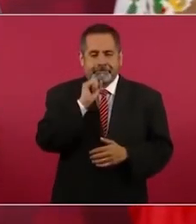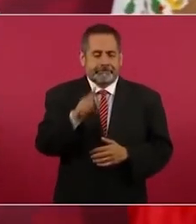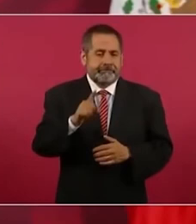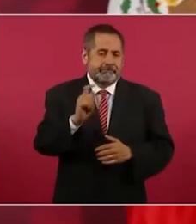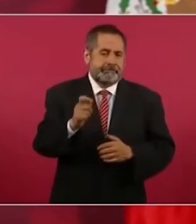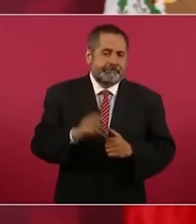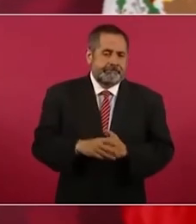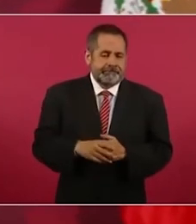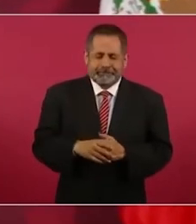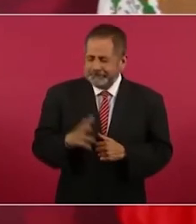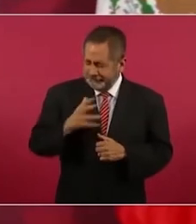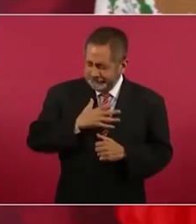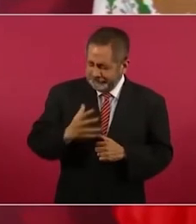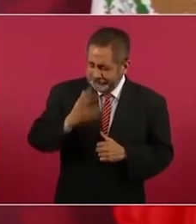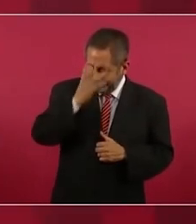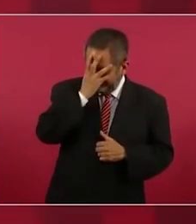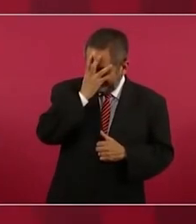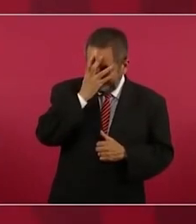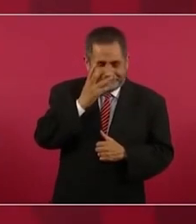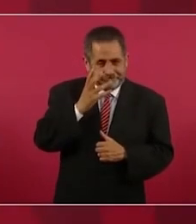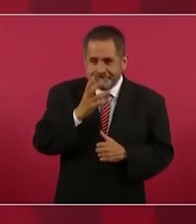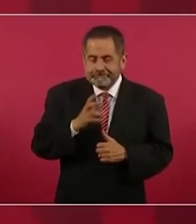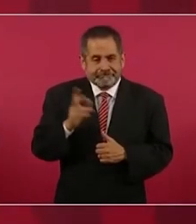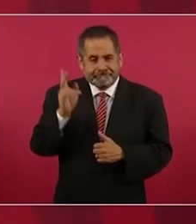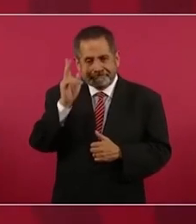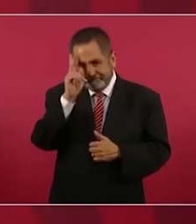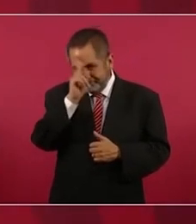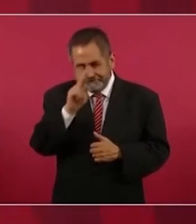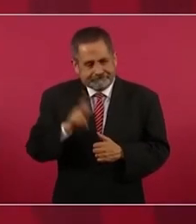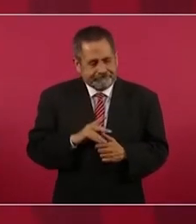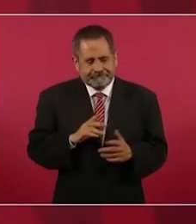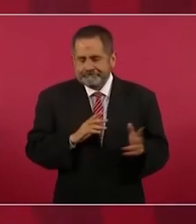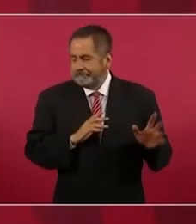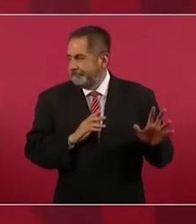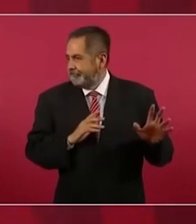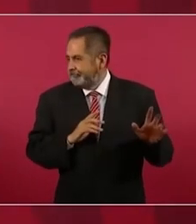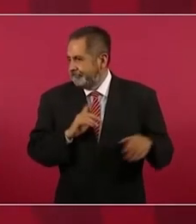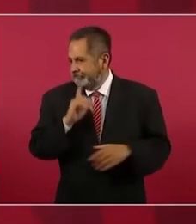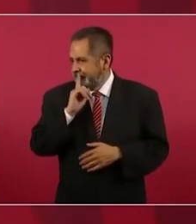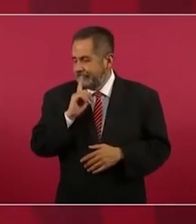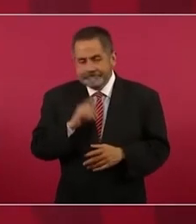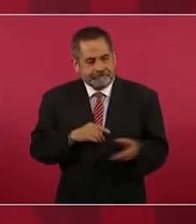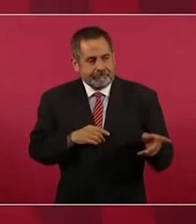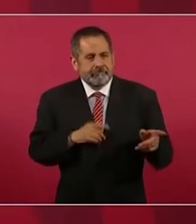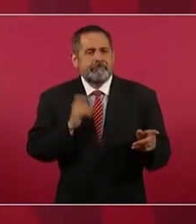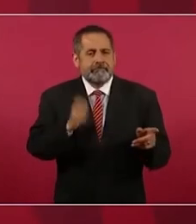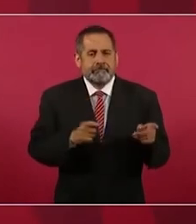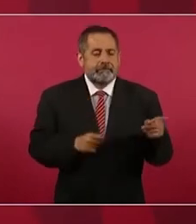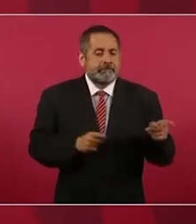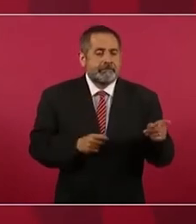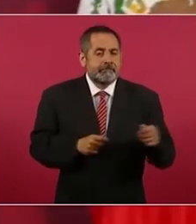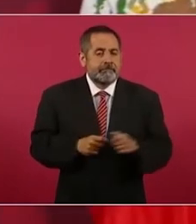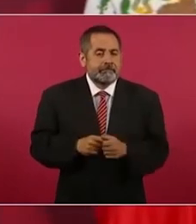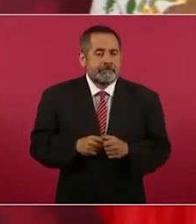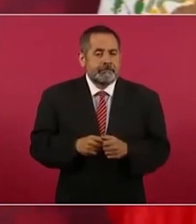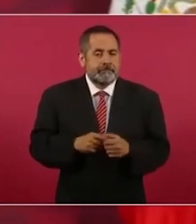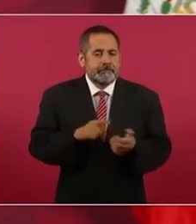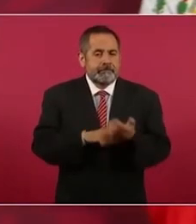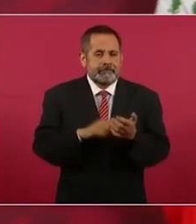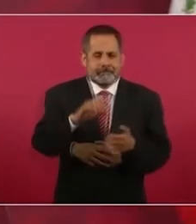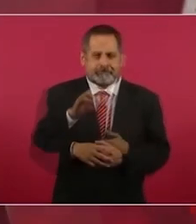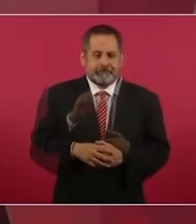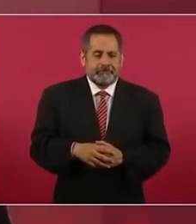pena ajena me produce es lo de Carmen